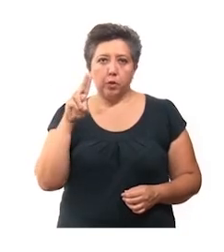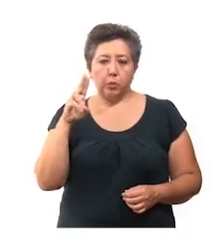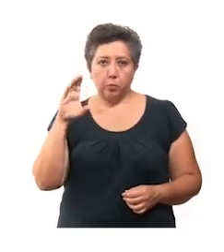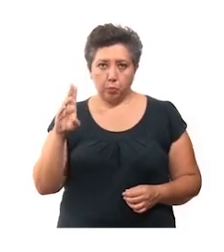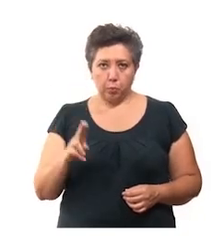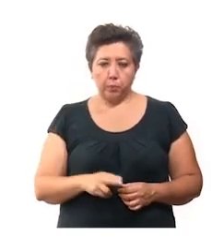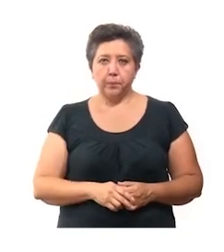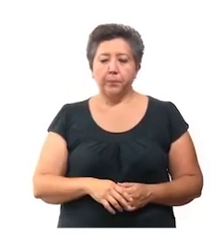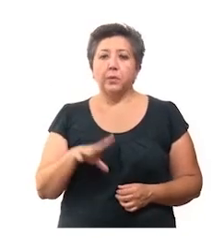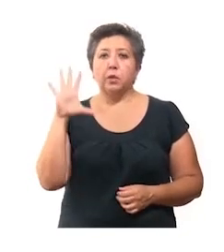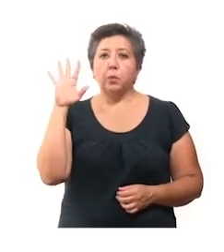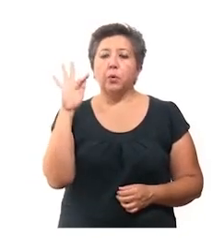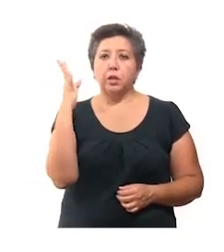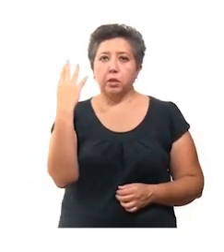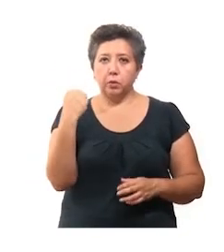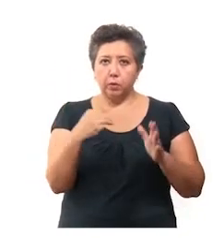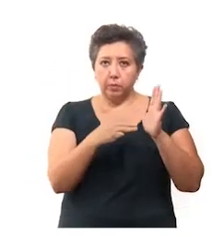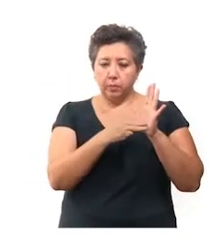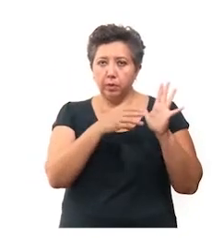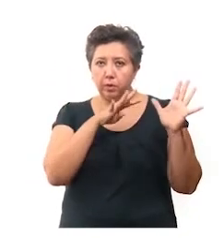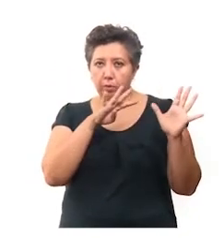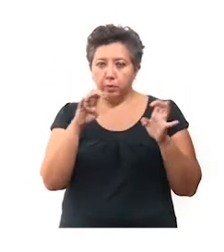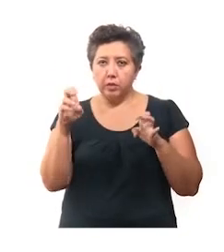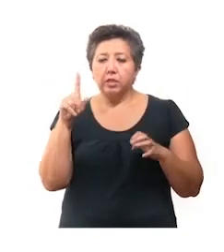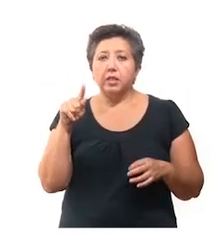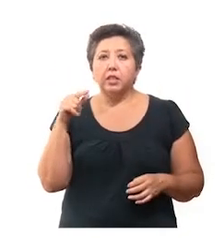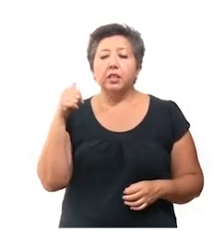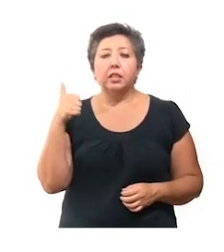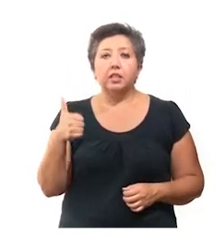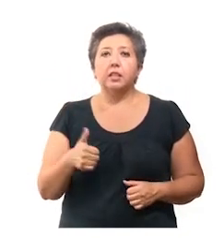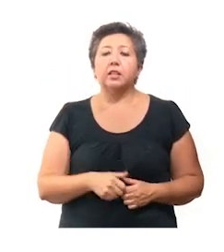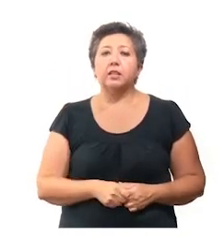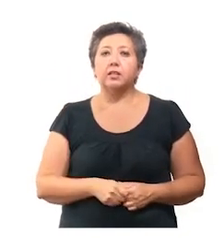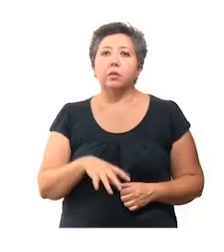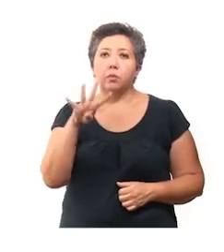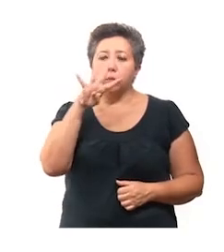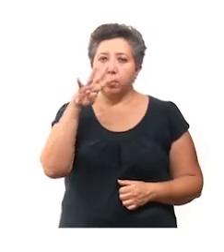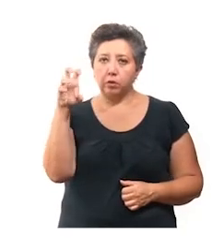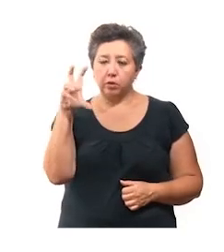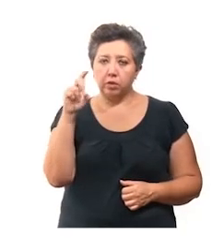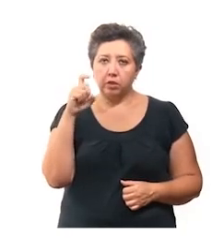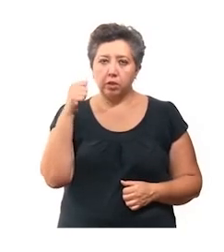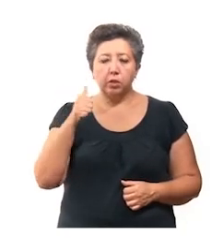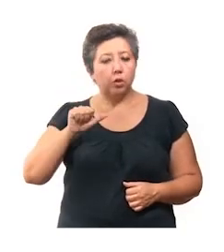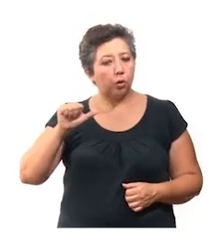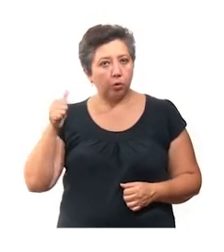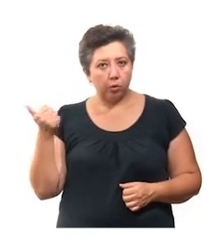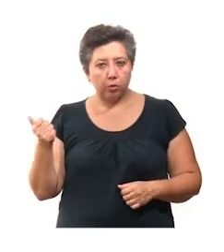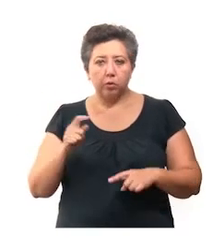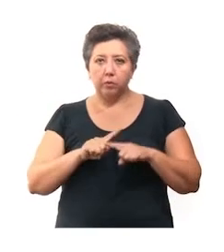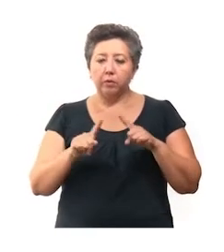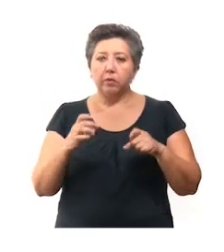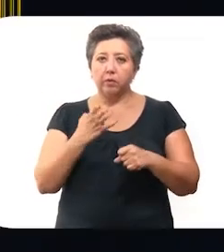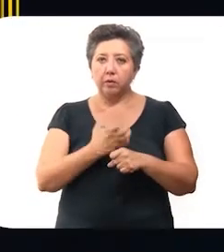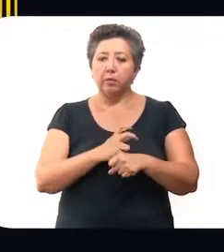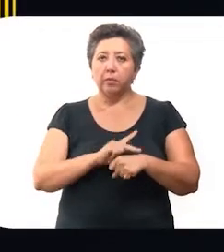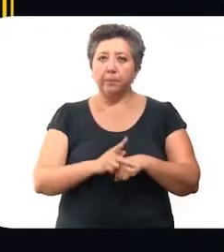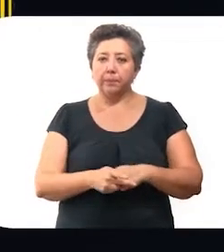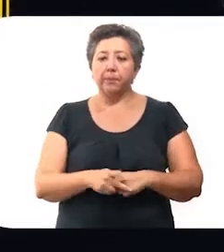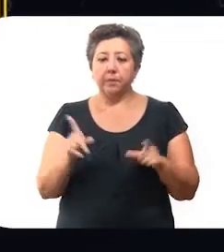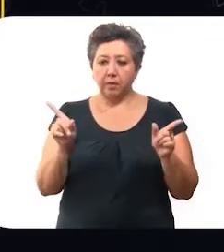De los 49,976 casos positivos, 436 son de otro país u otro estado.